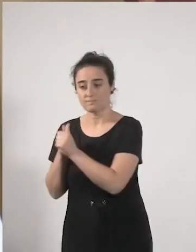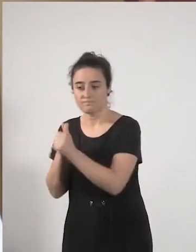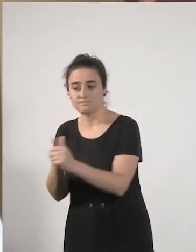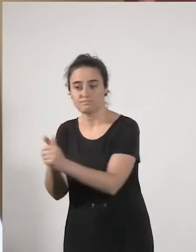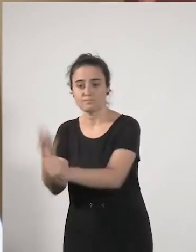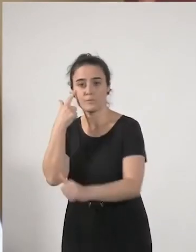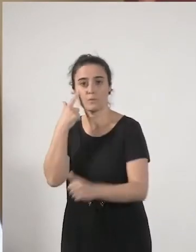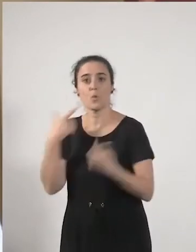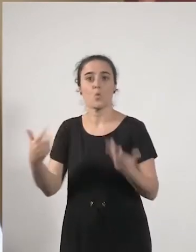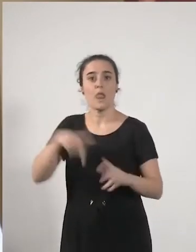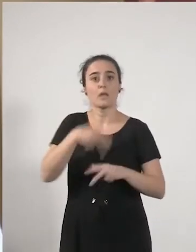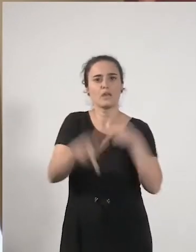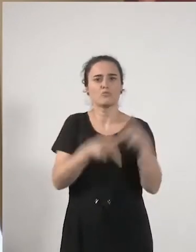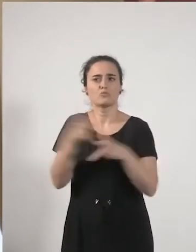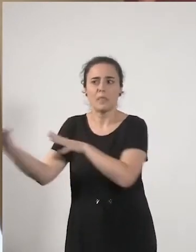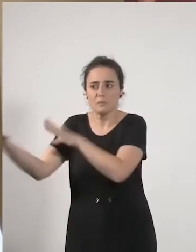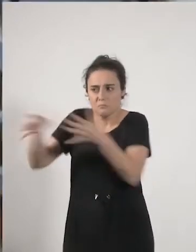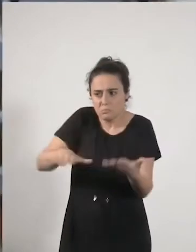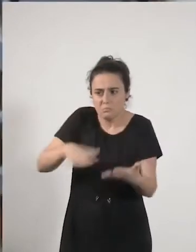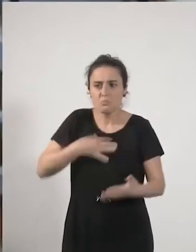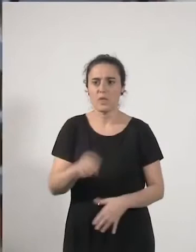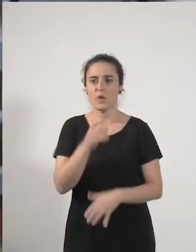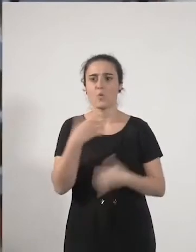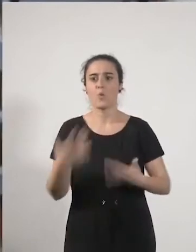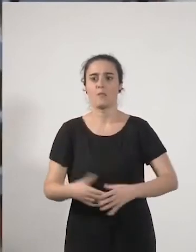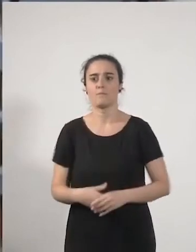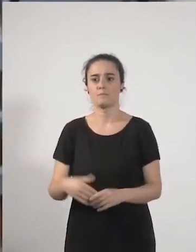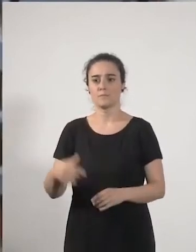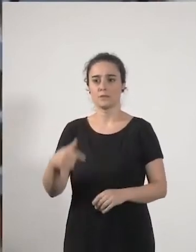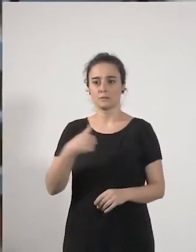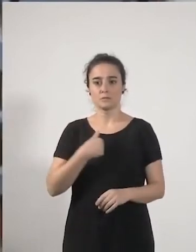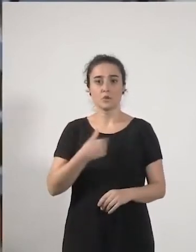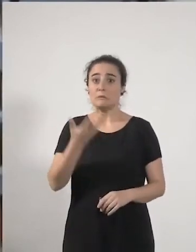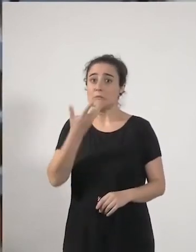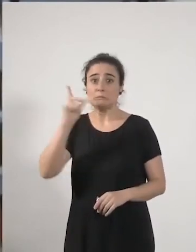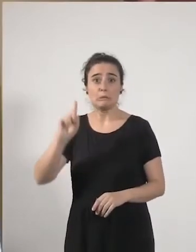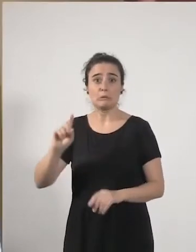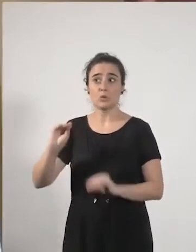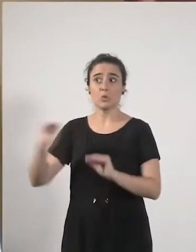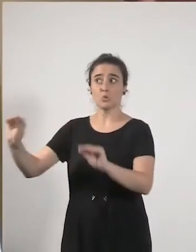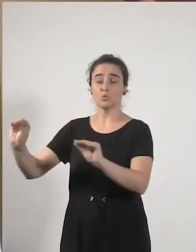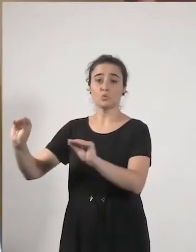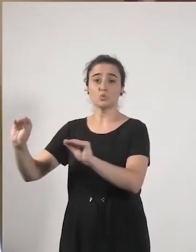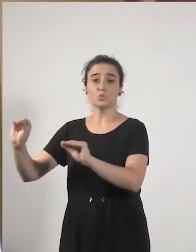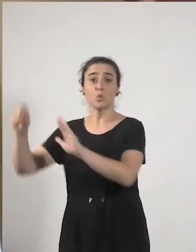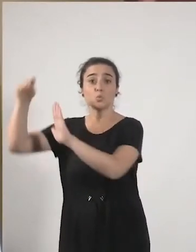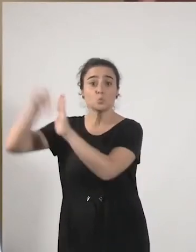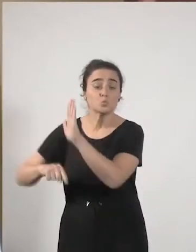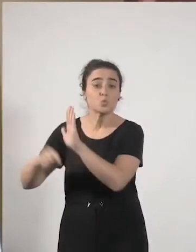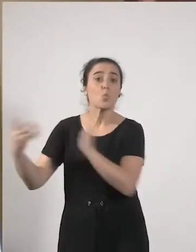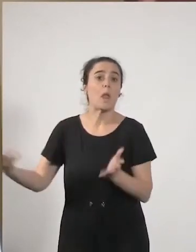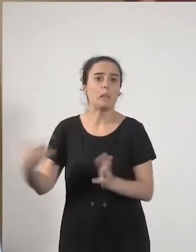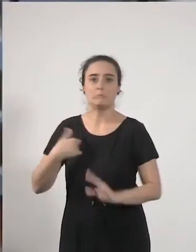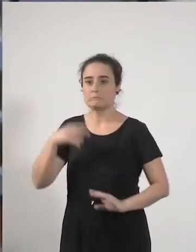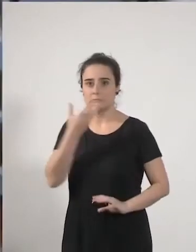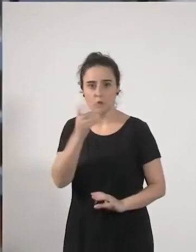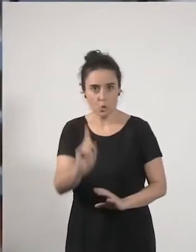Merche no conozco la directiva o sea que no sé decirte lo que sí